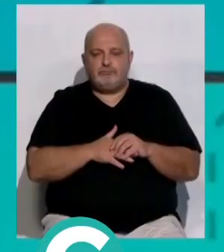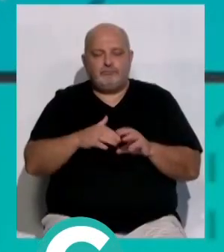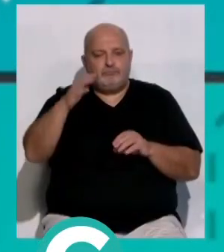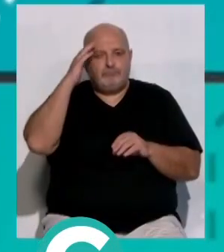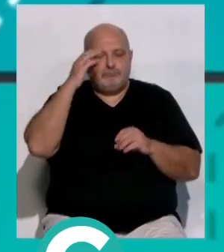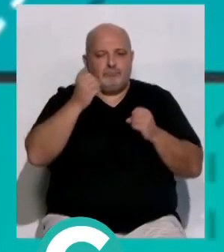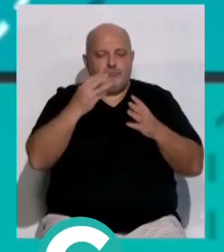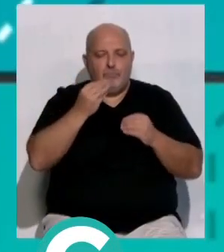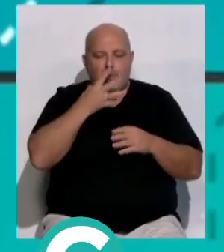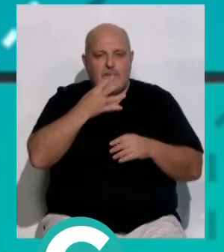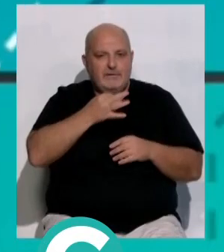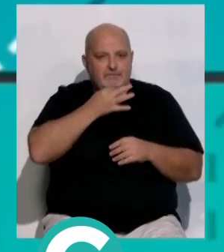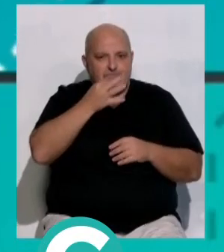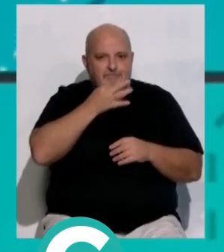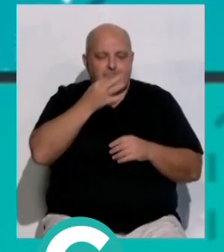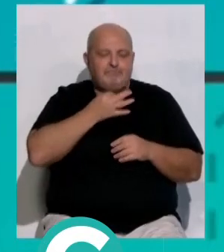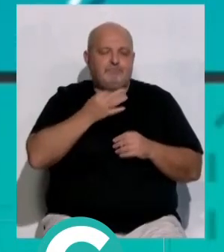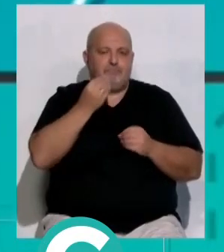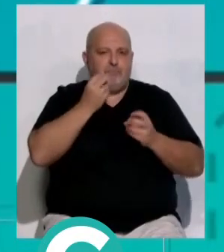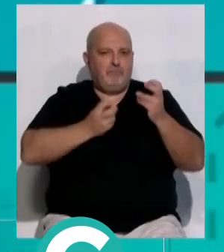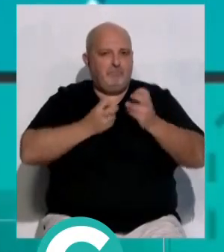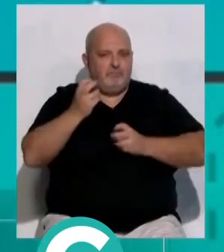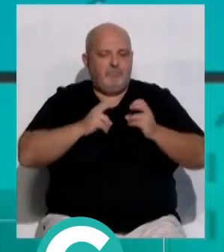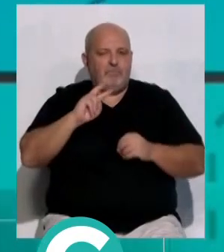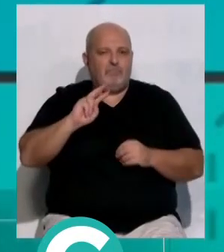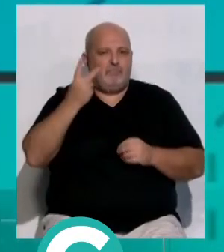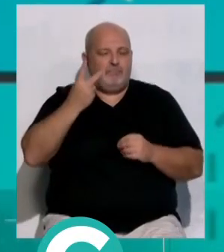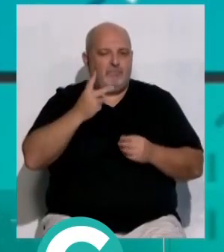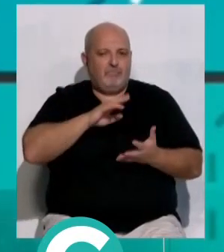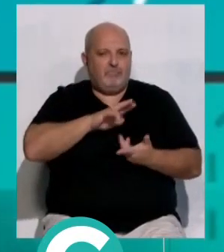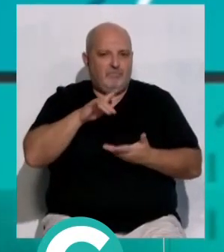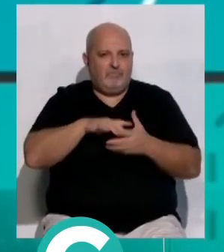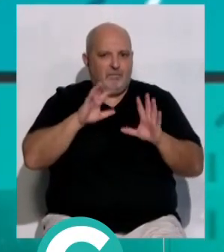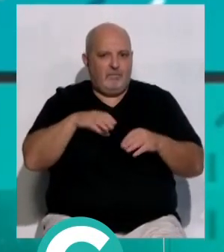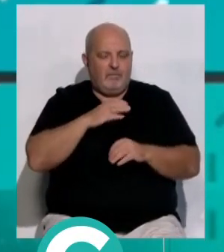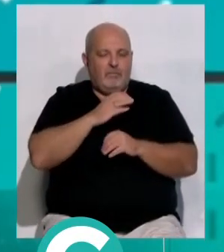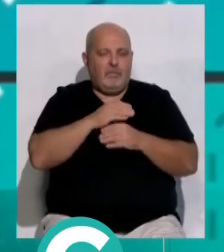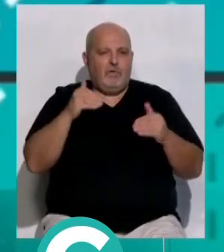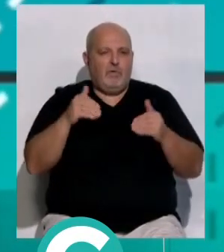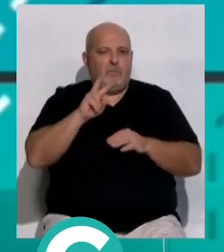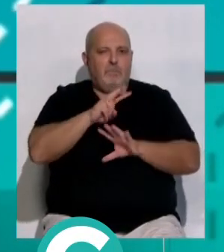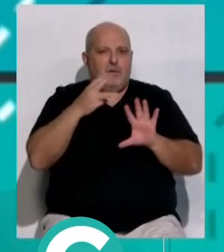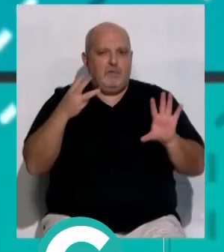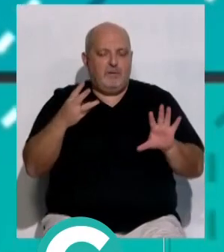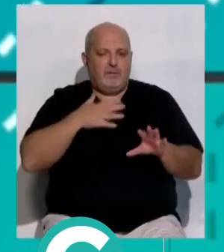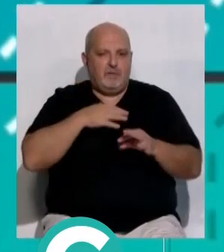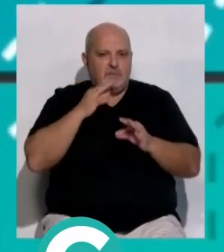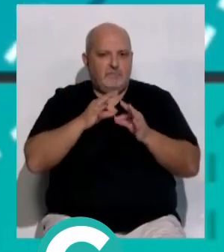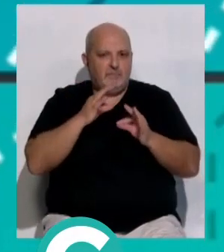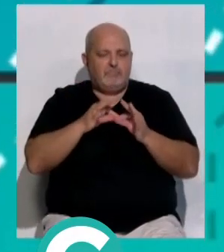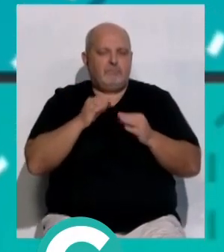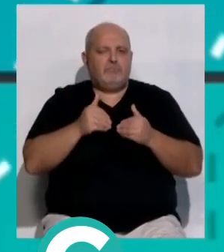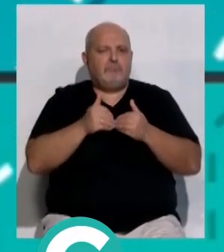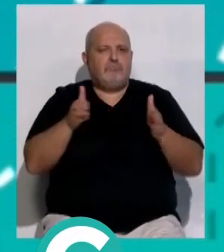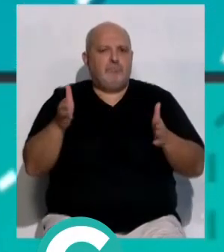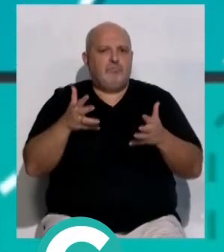Hola, tal? Muy buenas tardes. Nuestro saludo a esta hora en esta segunda edición de Noticias Cádiz, jueves 28 de septiembre, que